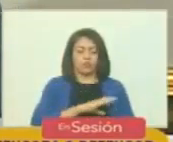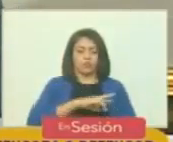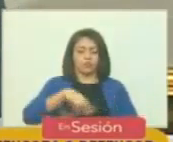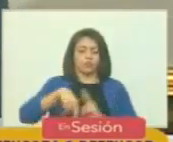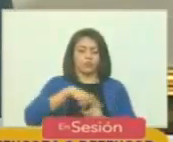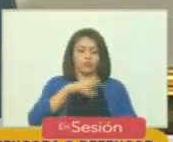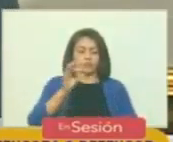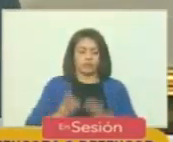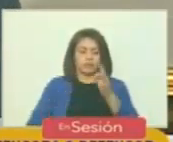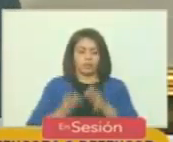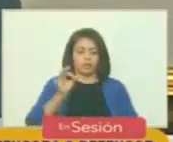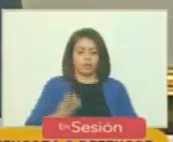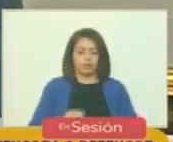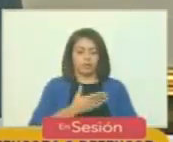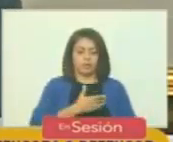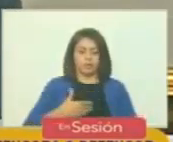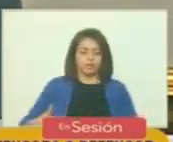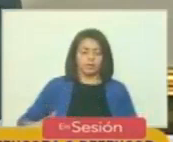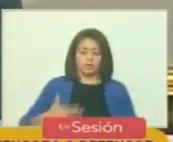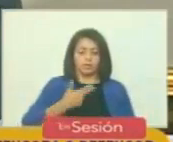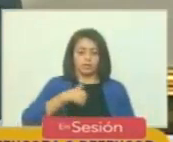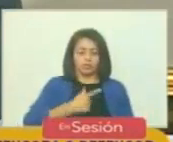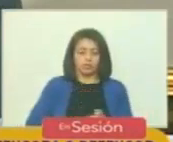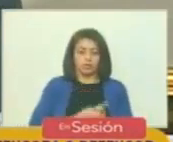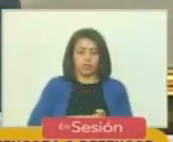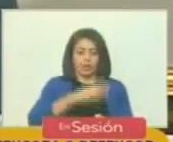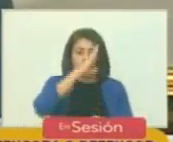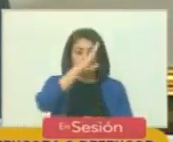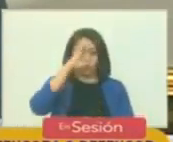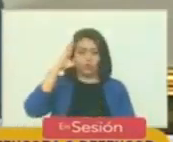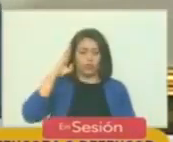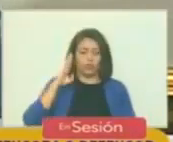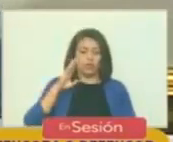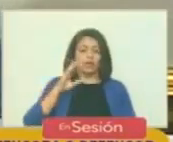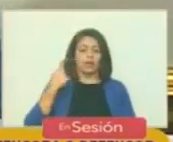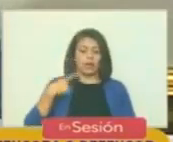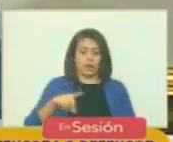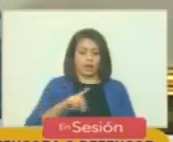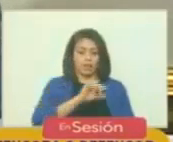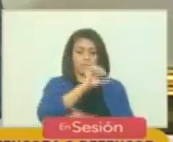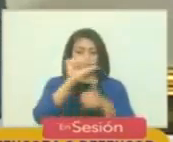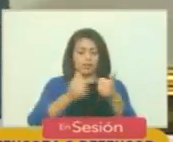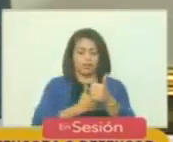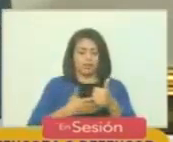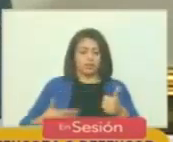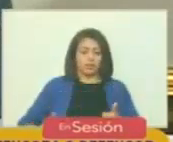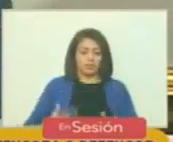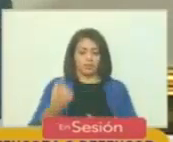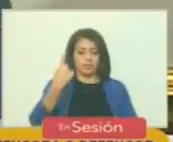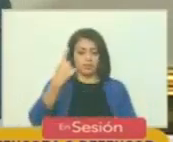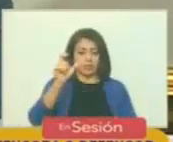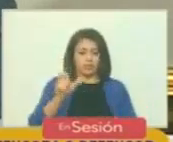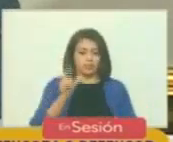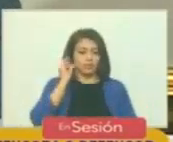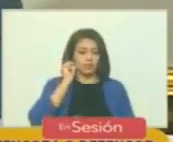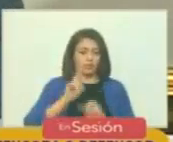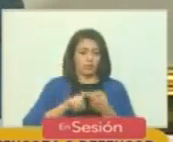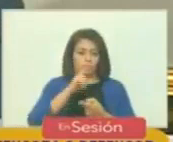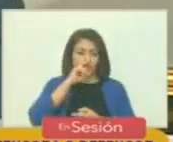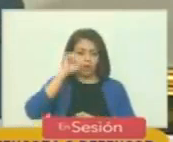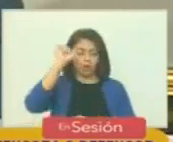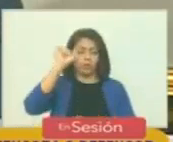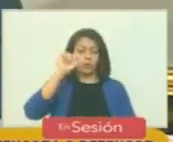Revolución Judicial que preside nuestro hermano Diosdado Cabello, y que cuenta como vicepresidenta la primera combatiente Silvia Flores,